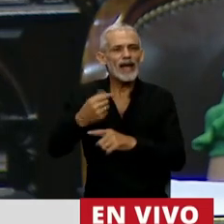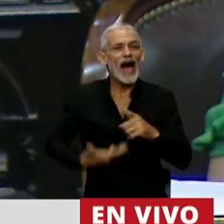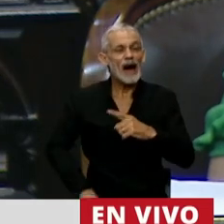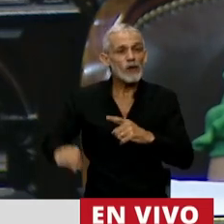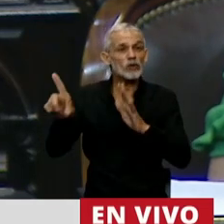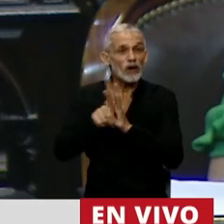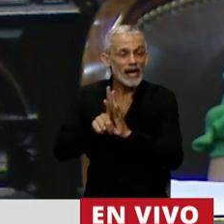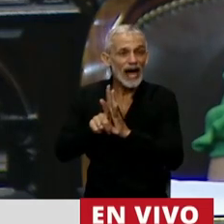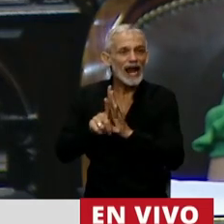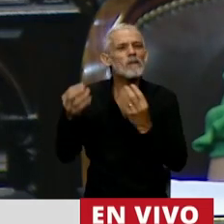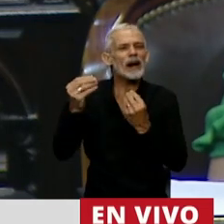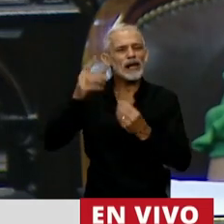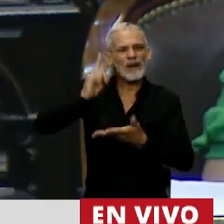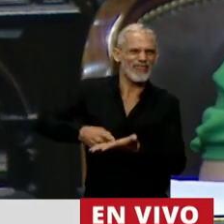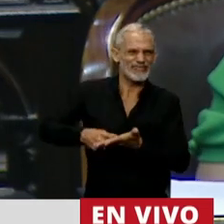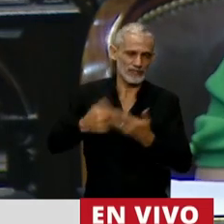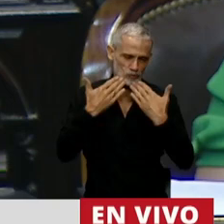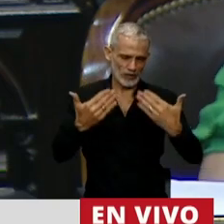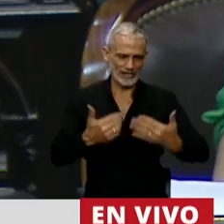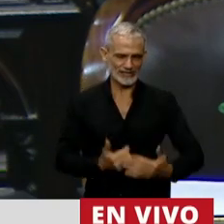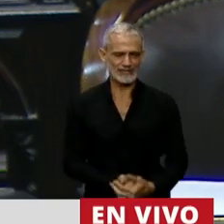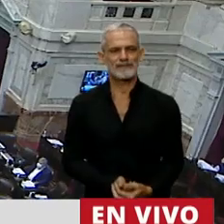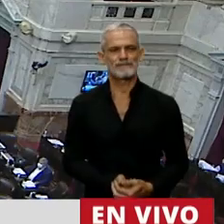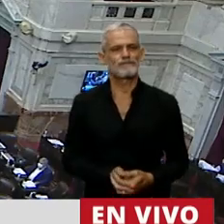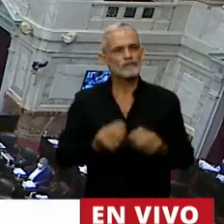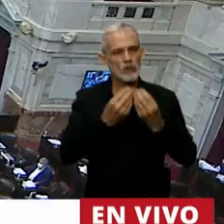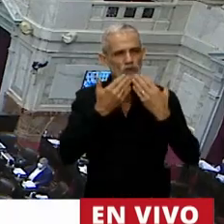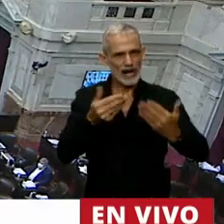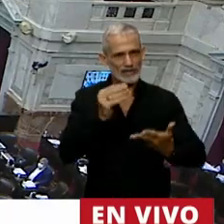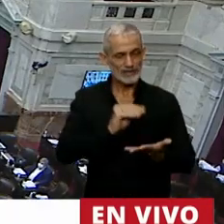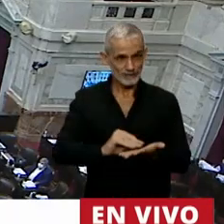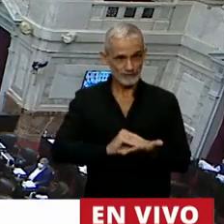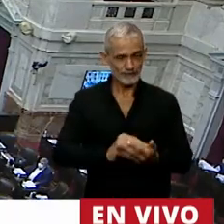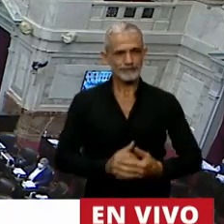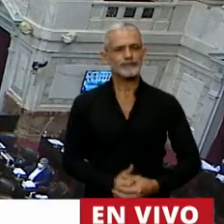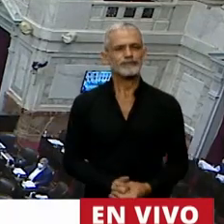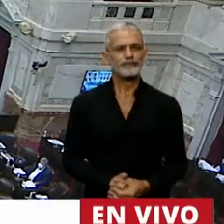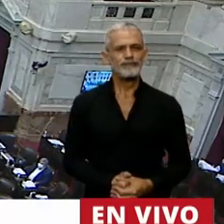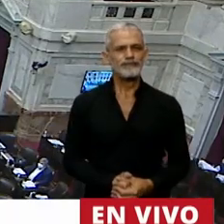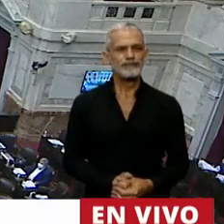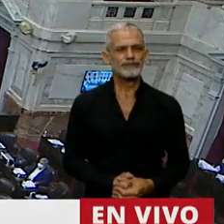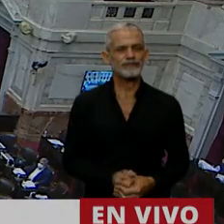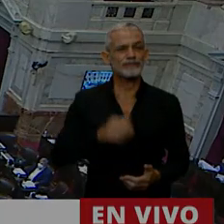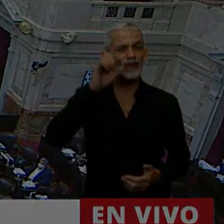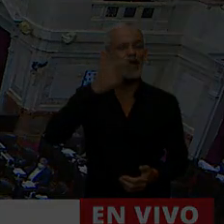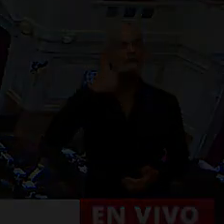aborto legal para decidir. Gracias, Presidente. Muchas gracias, diputada de Espósito.